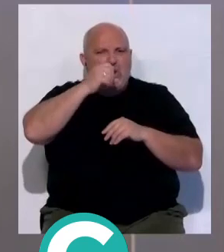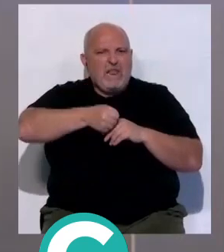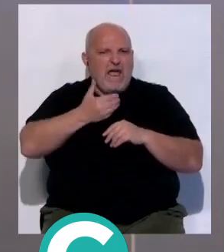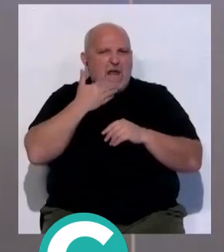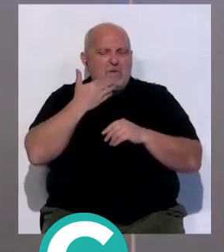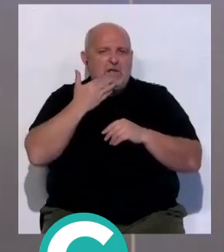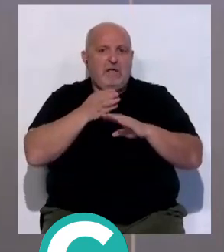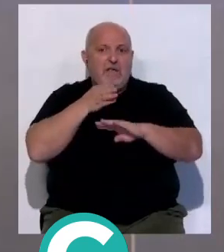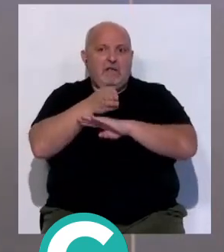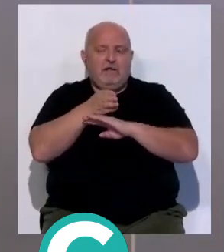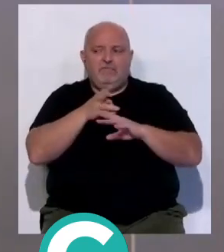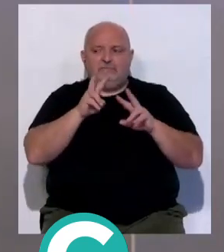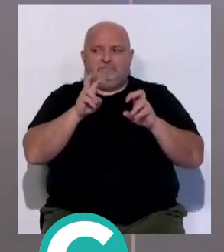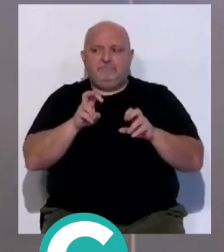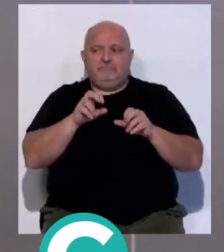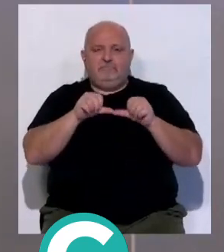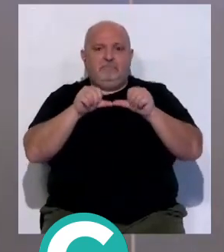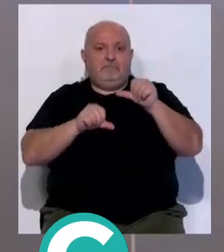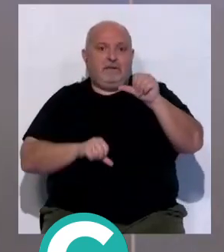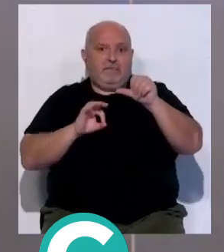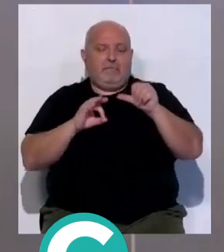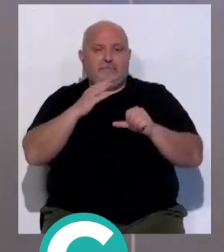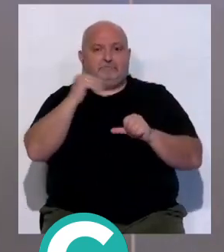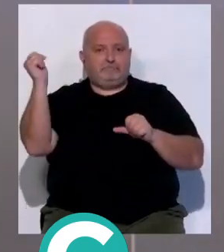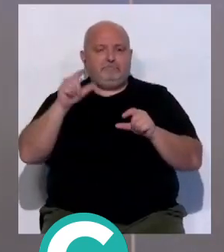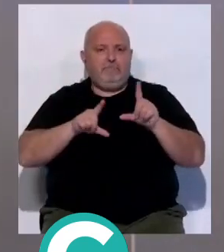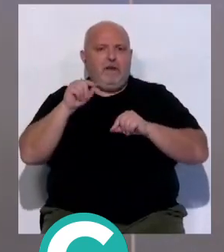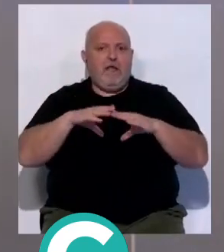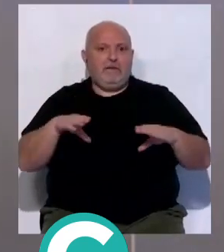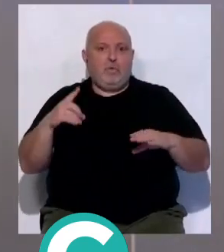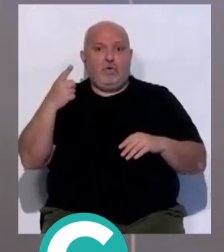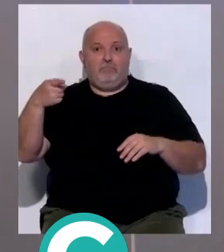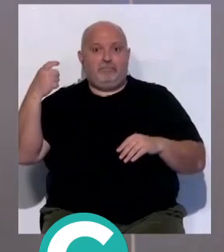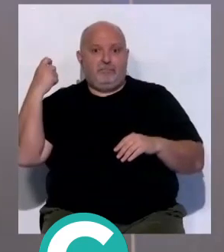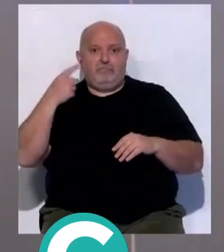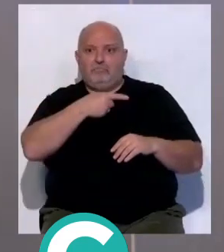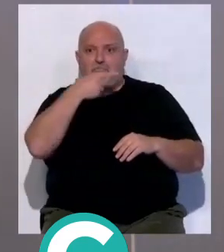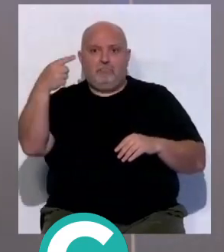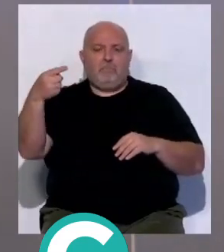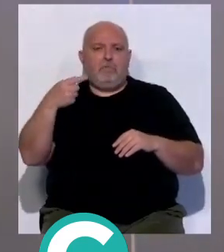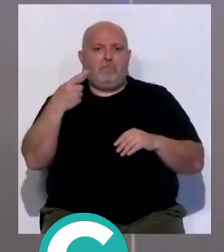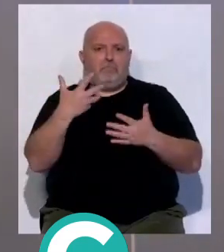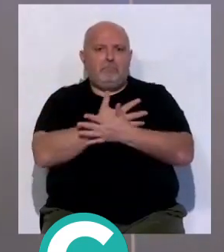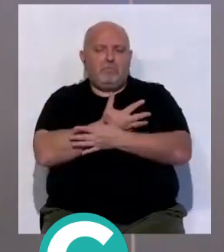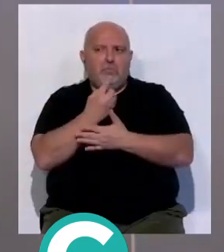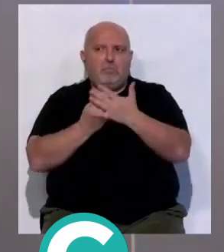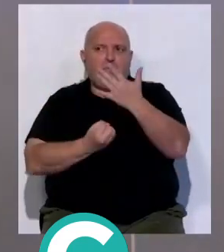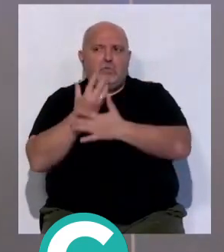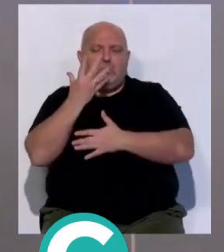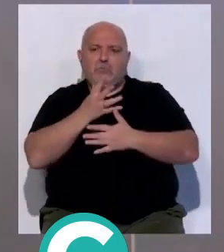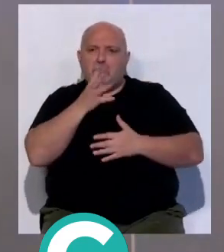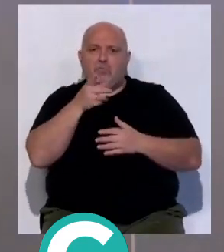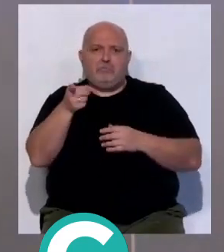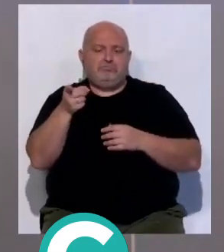para entrar el Papu en la lista de convocados tenía que caerse alguien y justamente ocurrió un suceso con